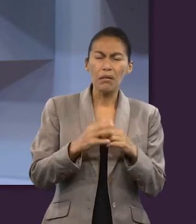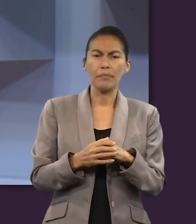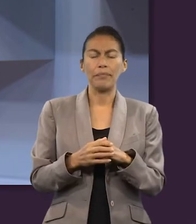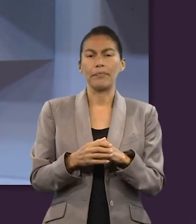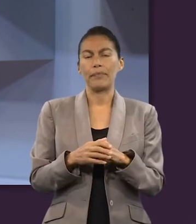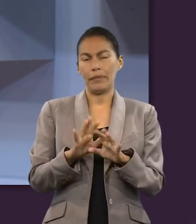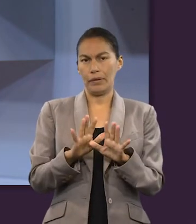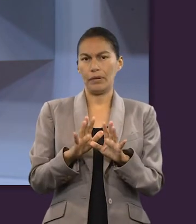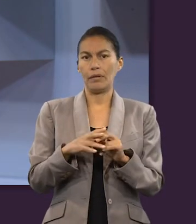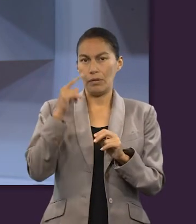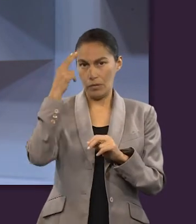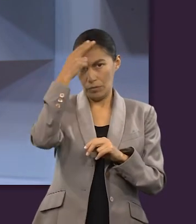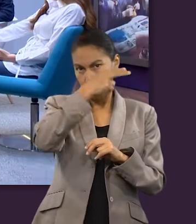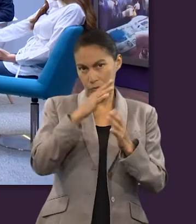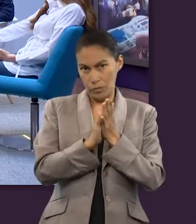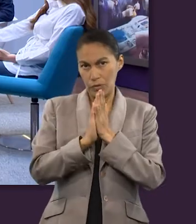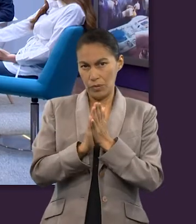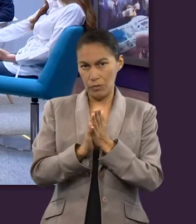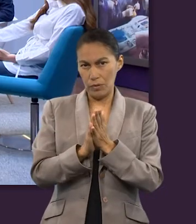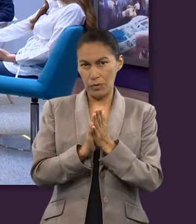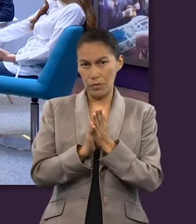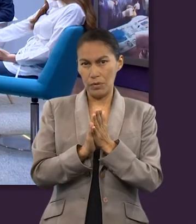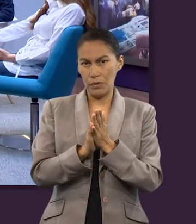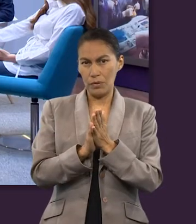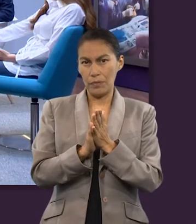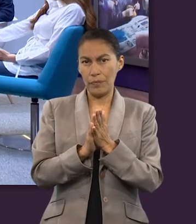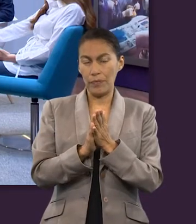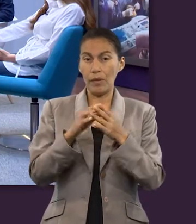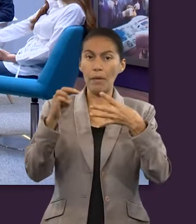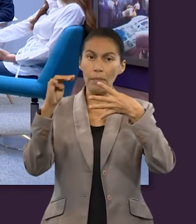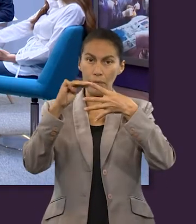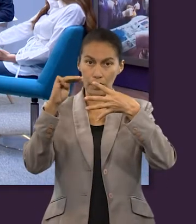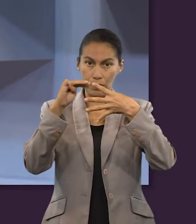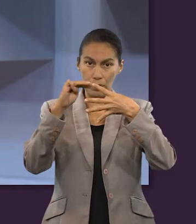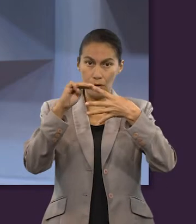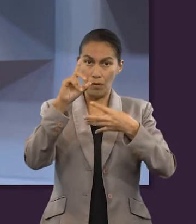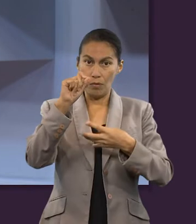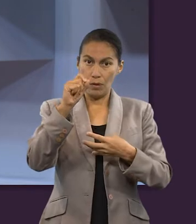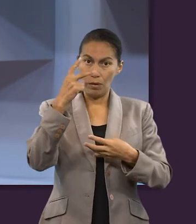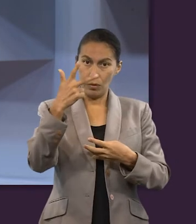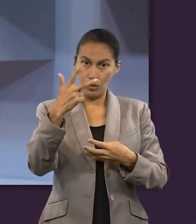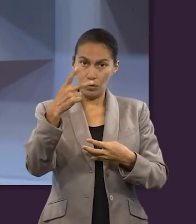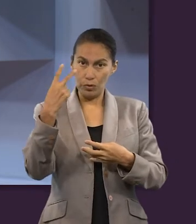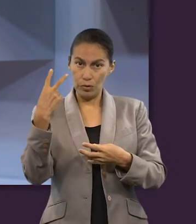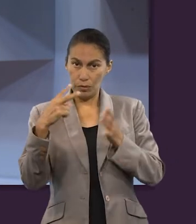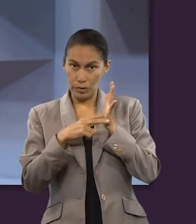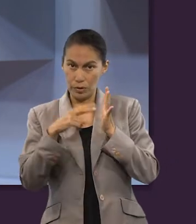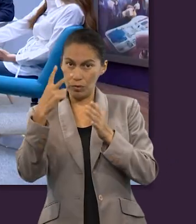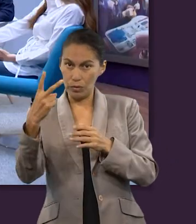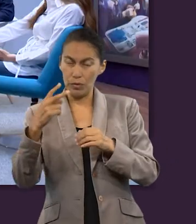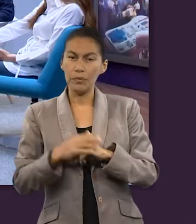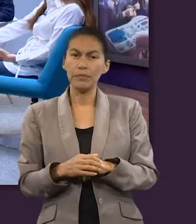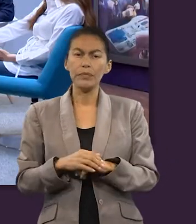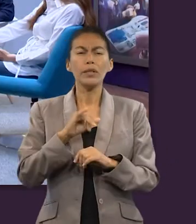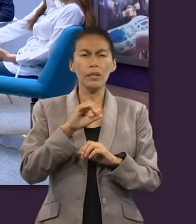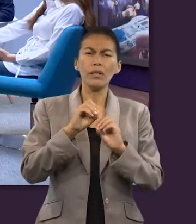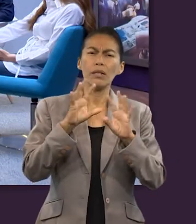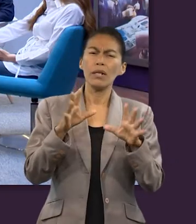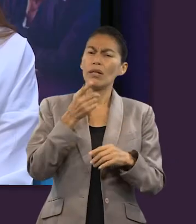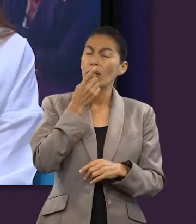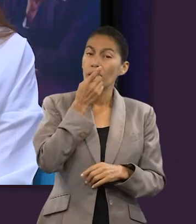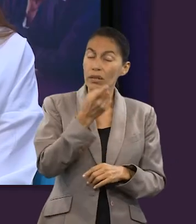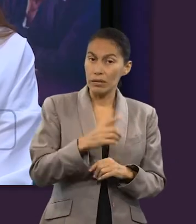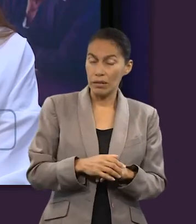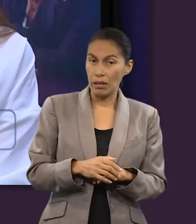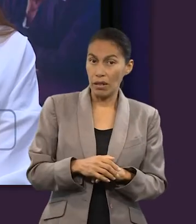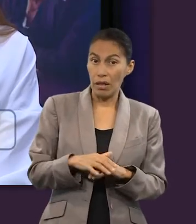estaban también detrás. Vamos a comenzar con Noemí, por favor, si pudieras leernos Mateo 28.2. Claro, dice